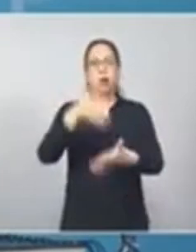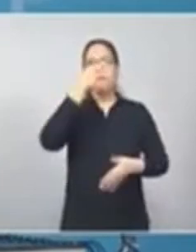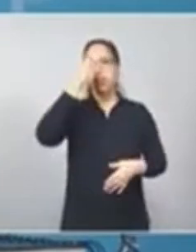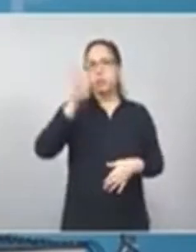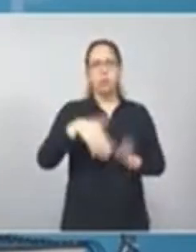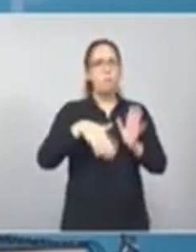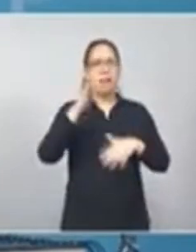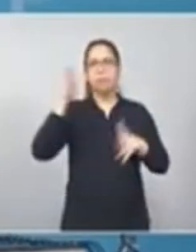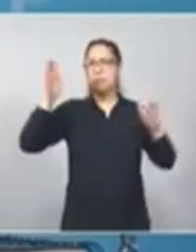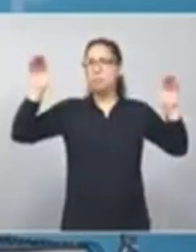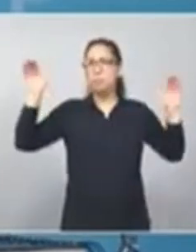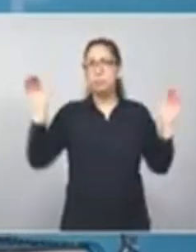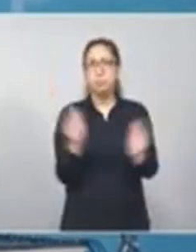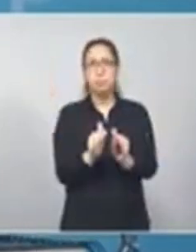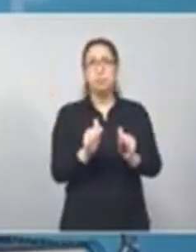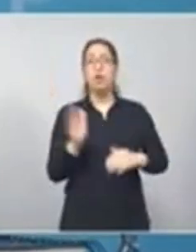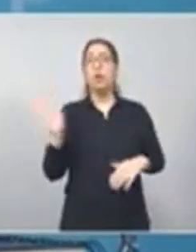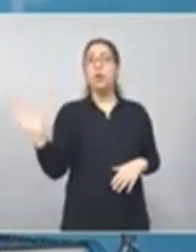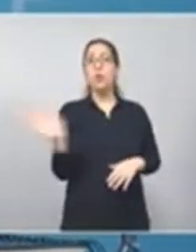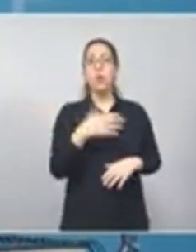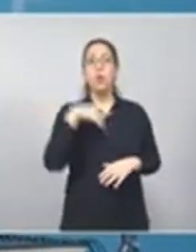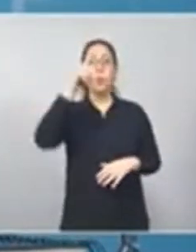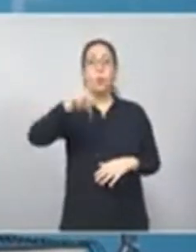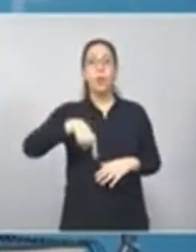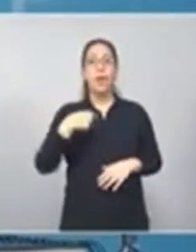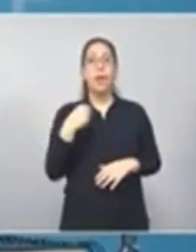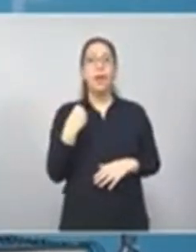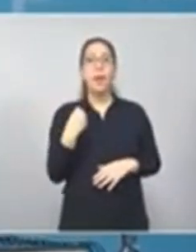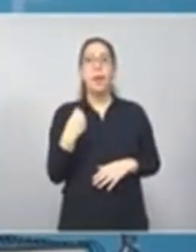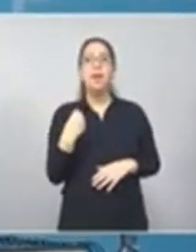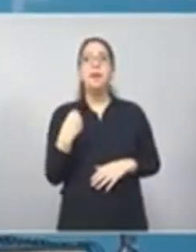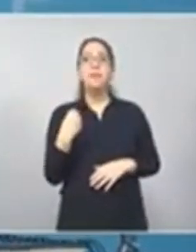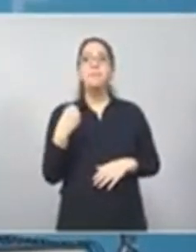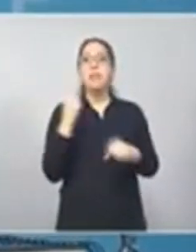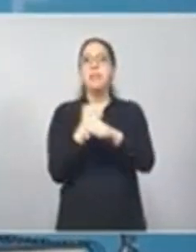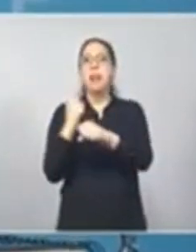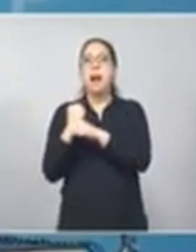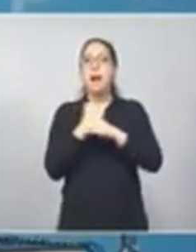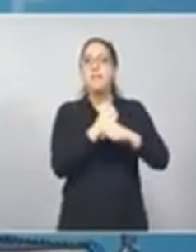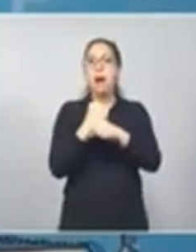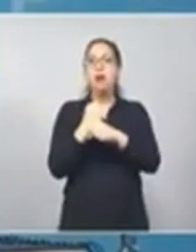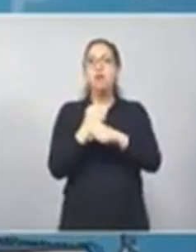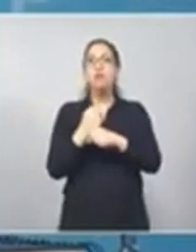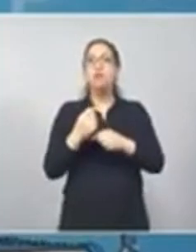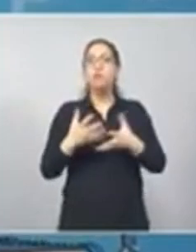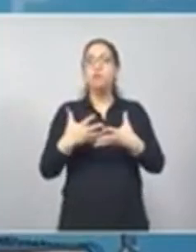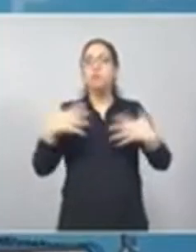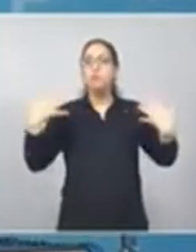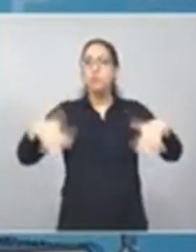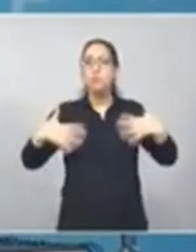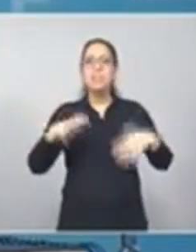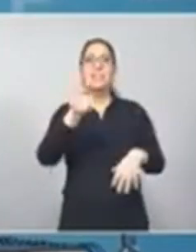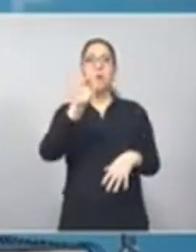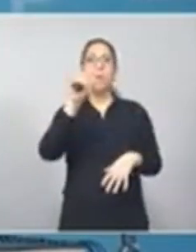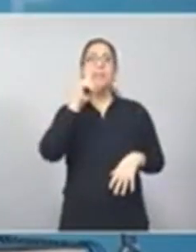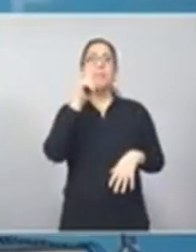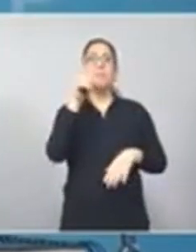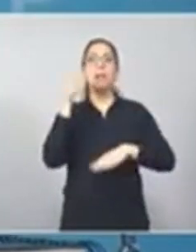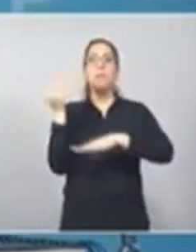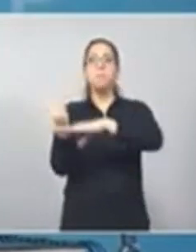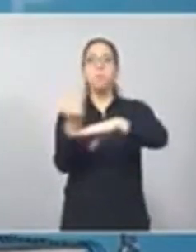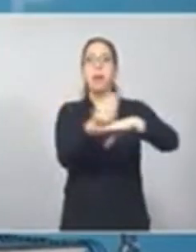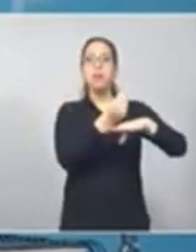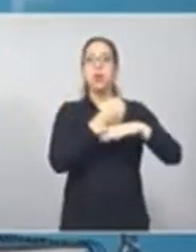Todo esto redunda en pérdida de puestos de trabajo. Ya hay más de 50.000 puestos de trabajo